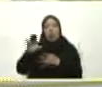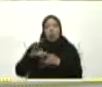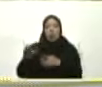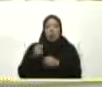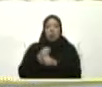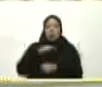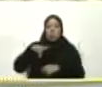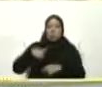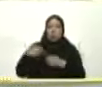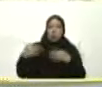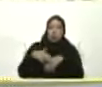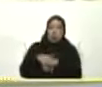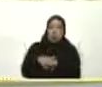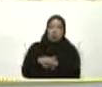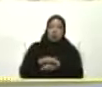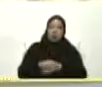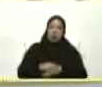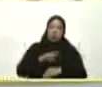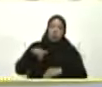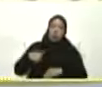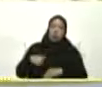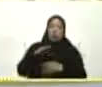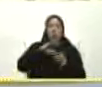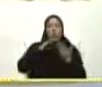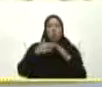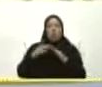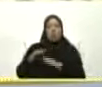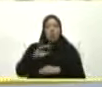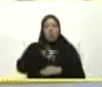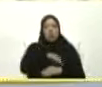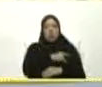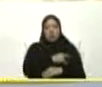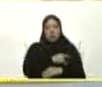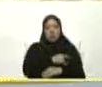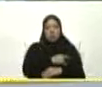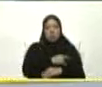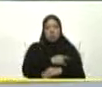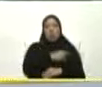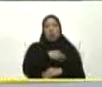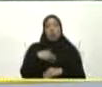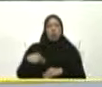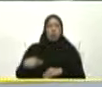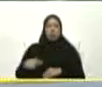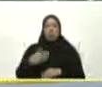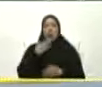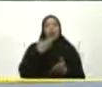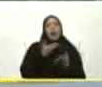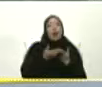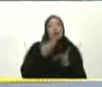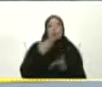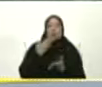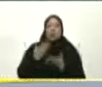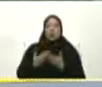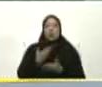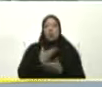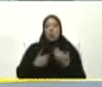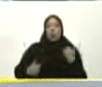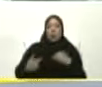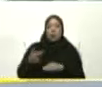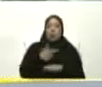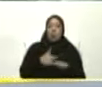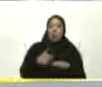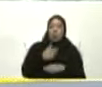A los integrantes De nuestra Comunidad Universitaria Le queremos Decir Muchas gracias Gracias Gobernador